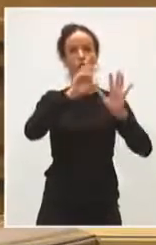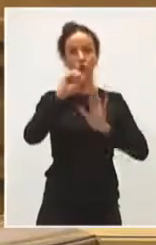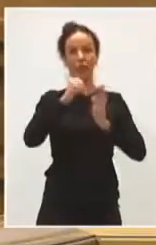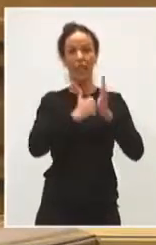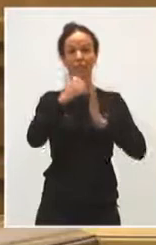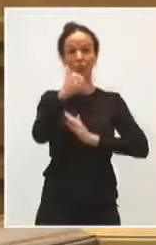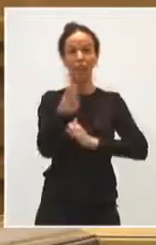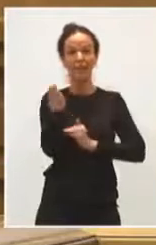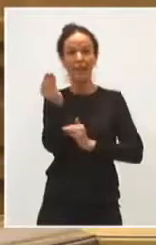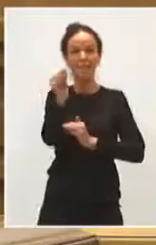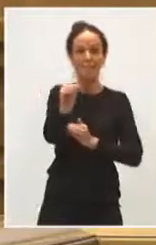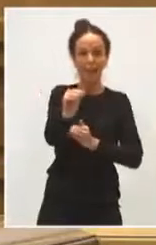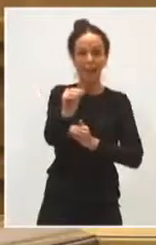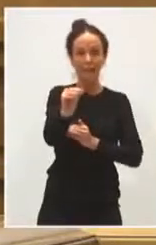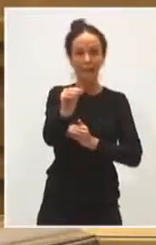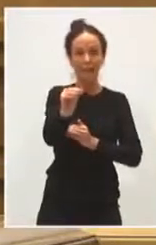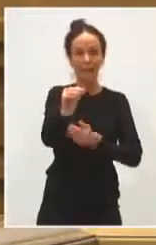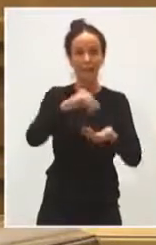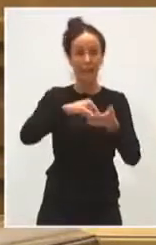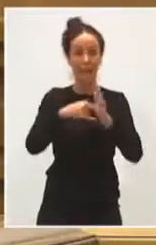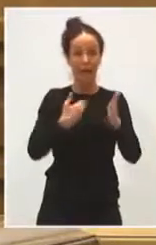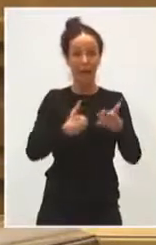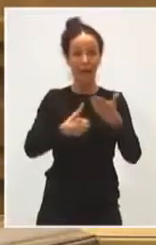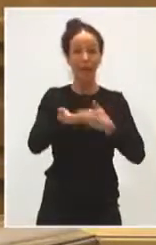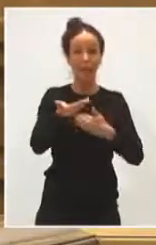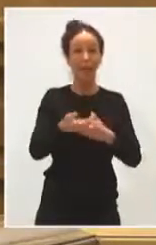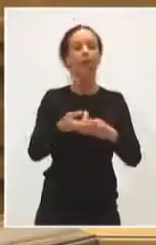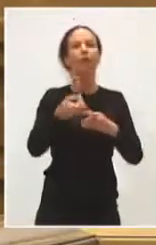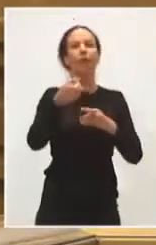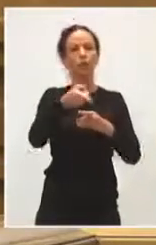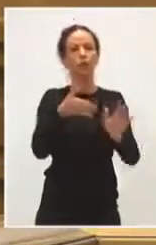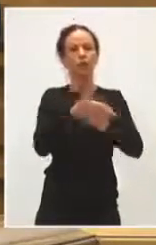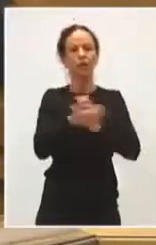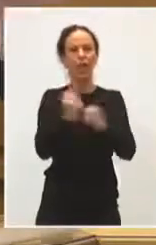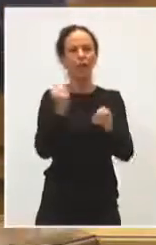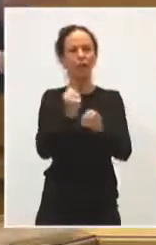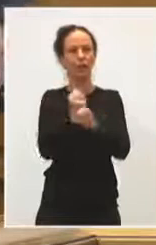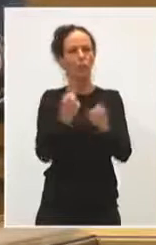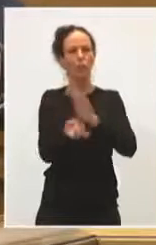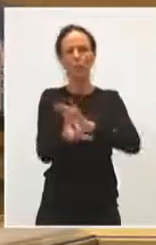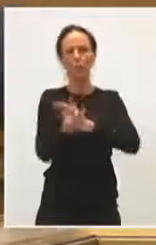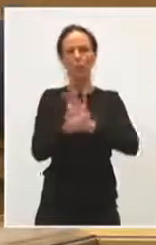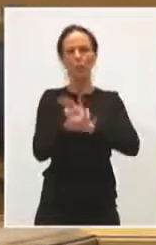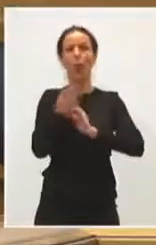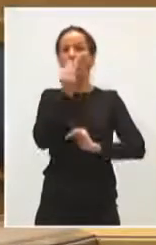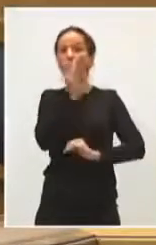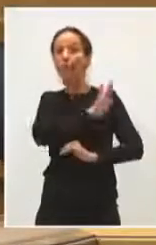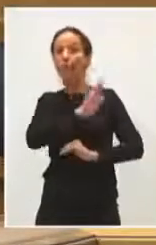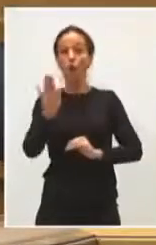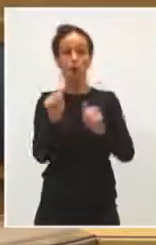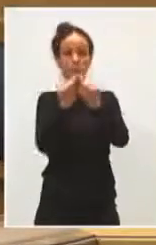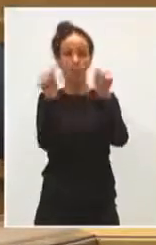del plan Adelante, que se traduce en miles de empleos, pero sobre todo en el mejor colchón, el mejor modelo,